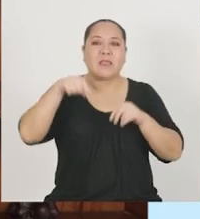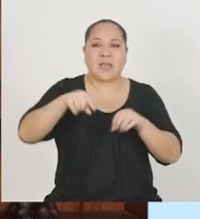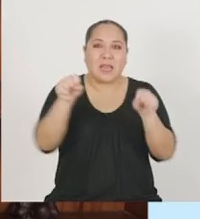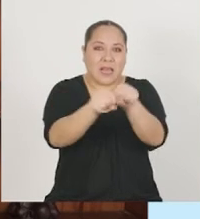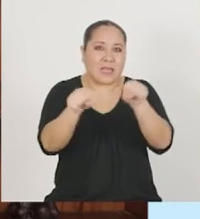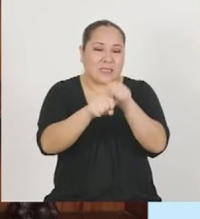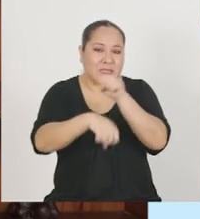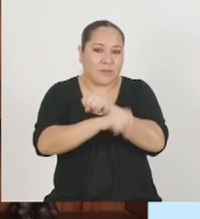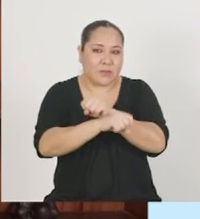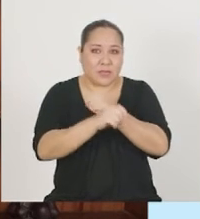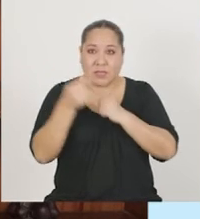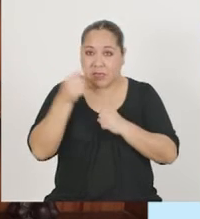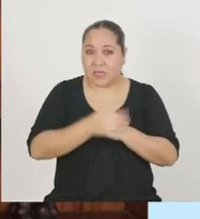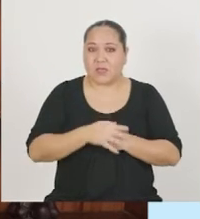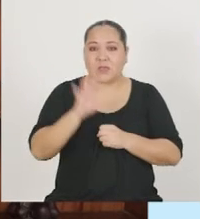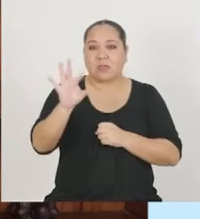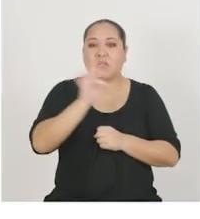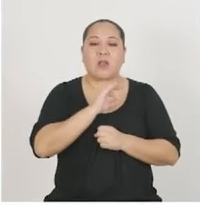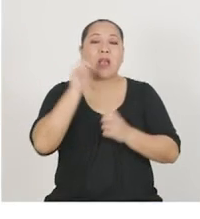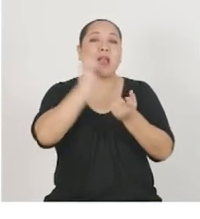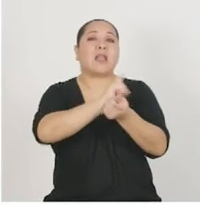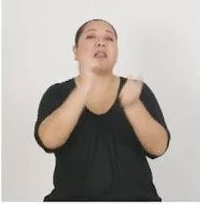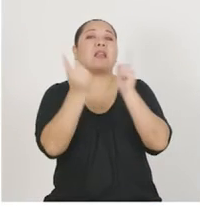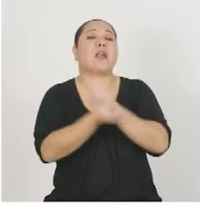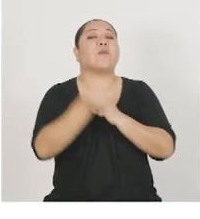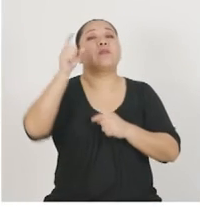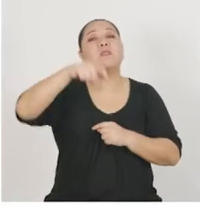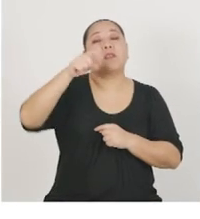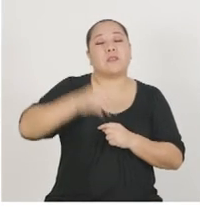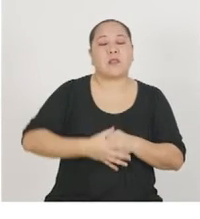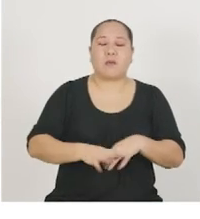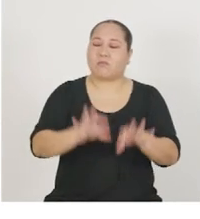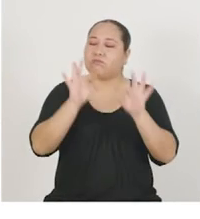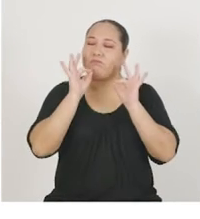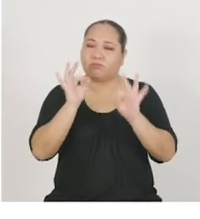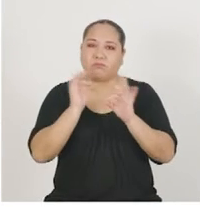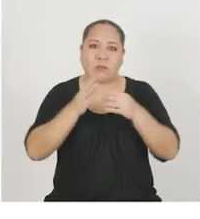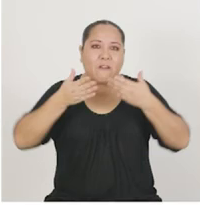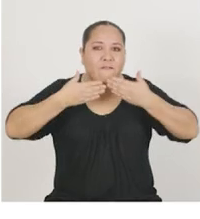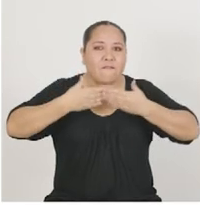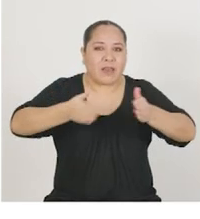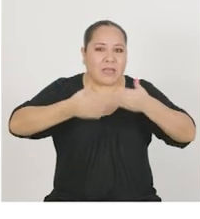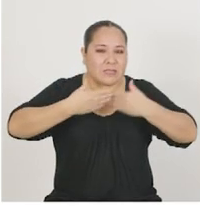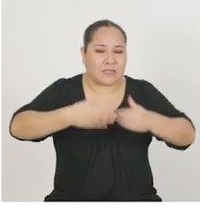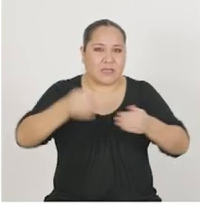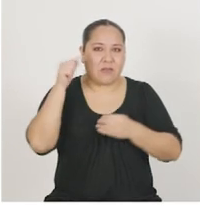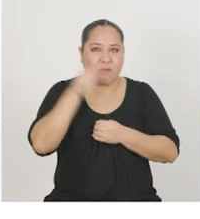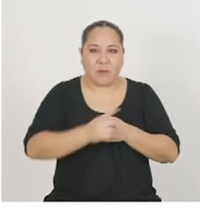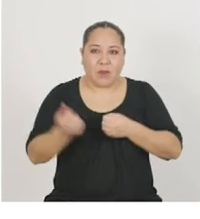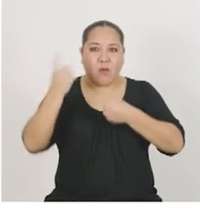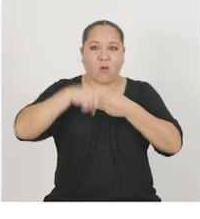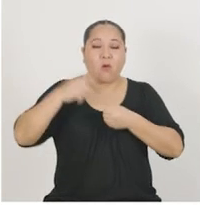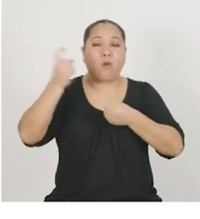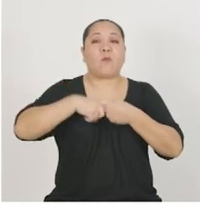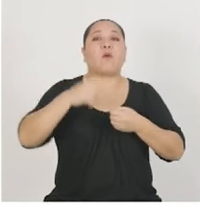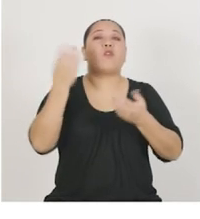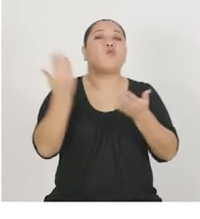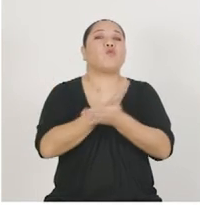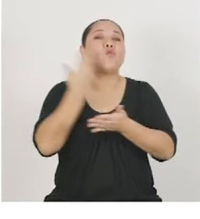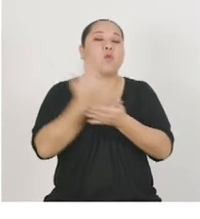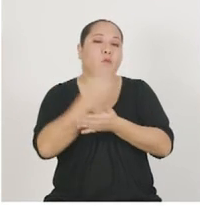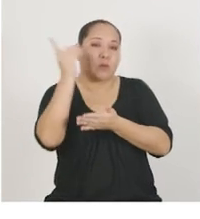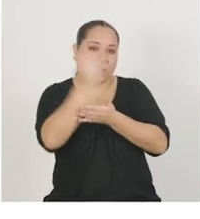de las zapatillas, extraje. El cambio debe ser lo suficientemente flexible para incorporar